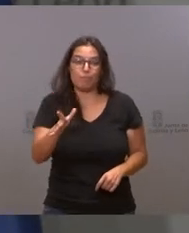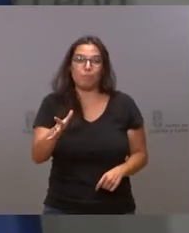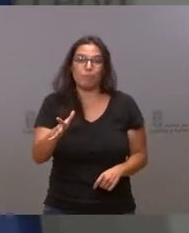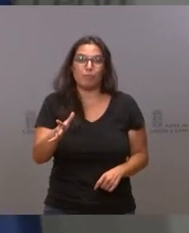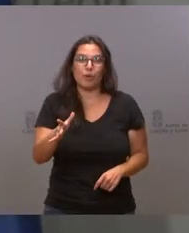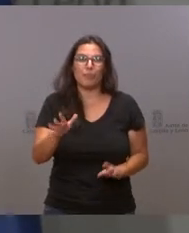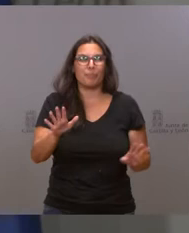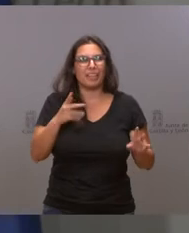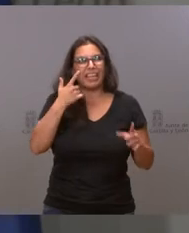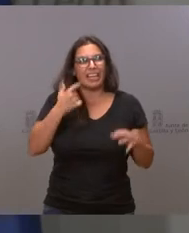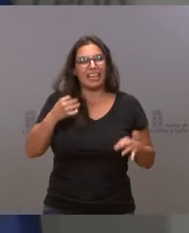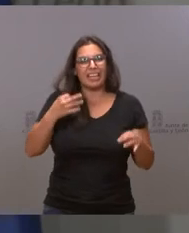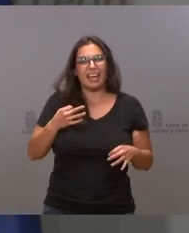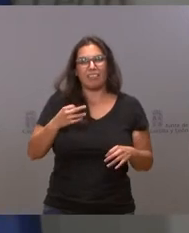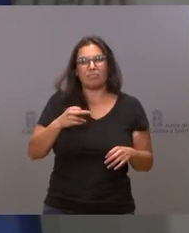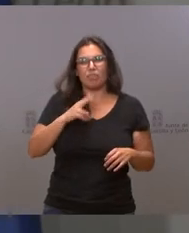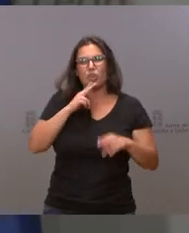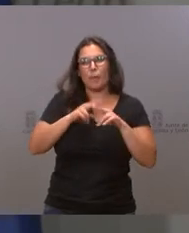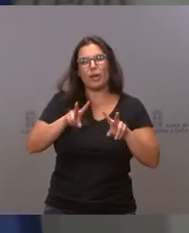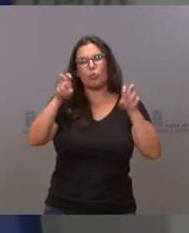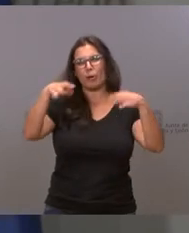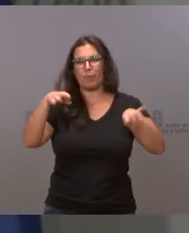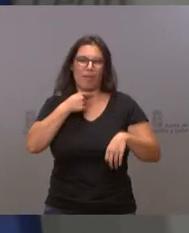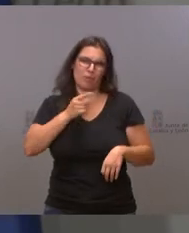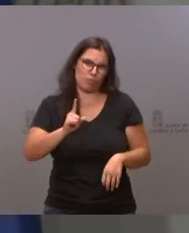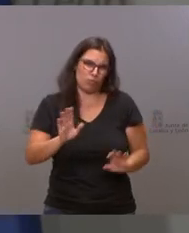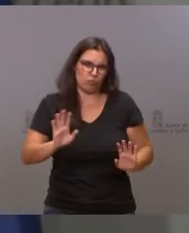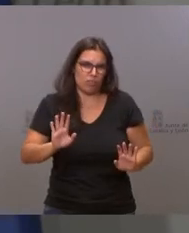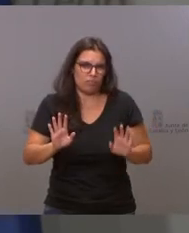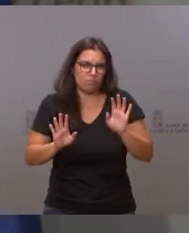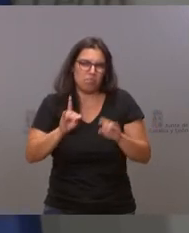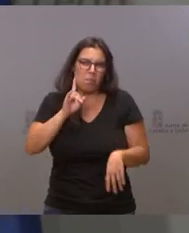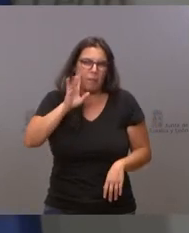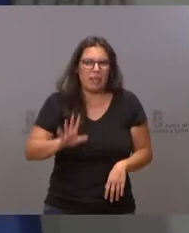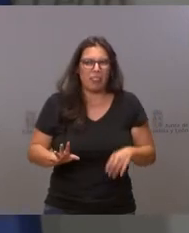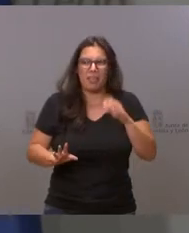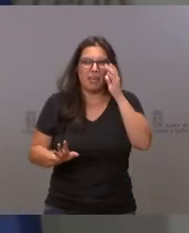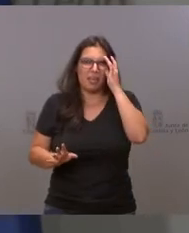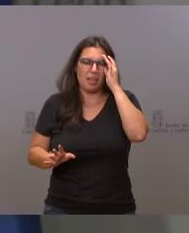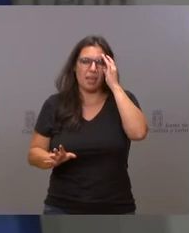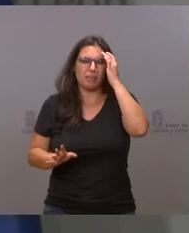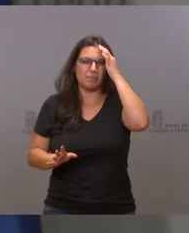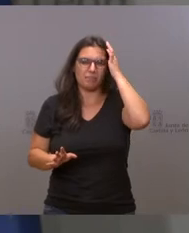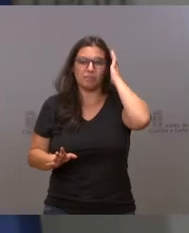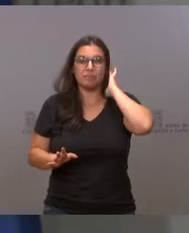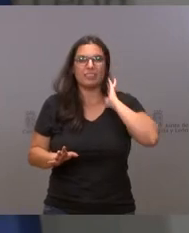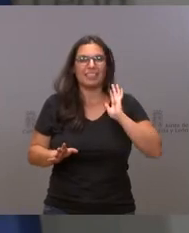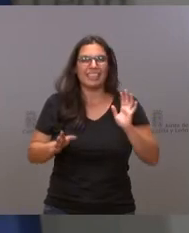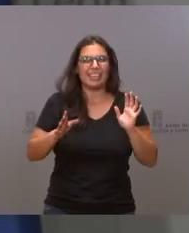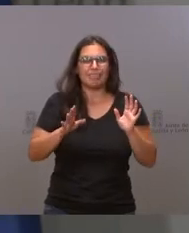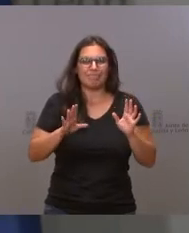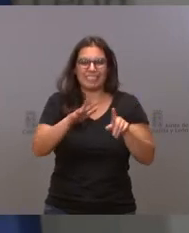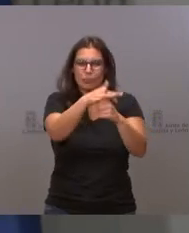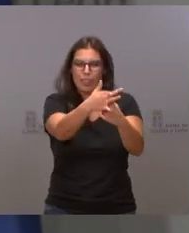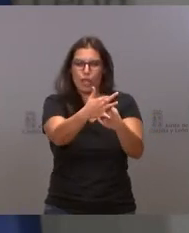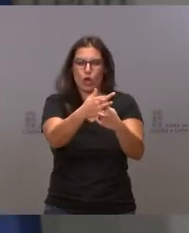que nos guste mucho, a mí no me gusta mucho el término nueva normalidad. No nos parece que refleja exactamente la situación,